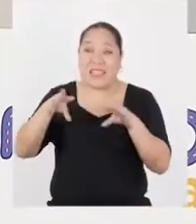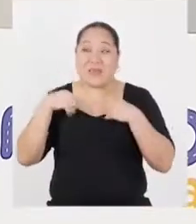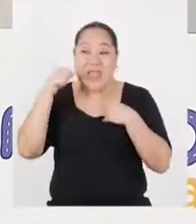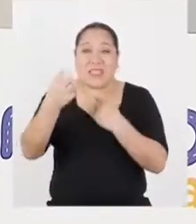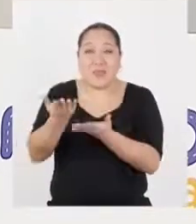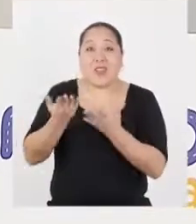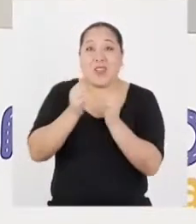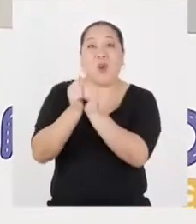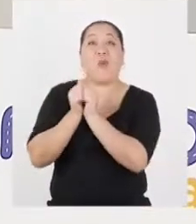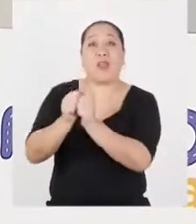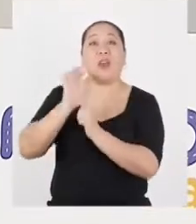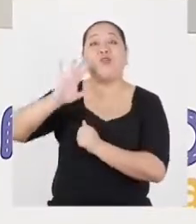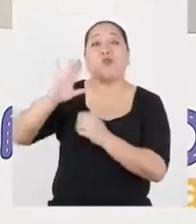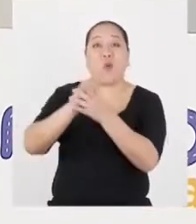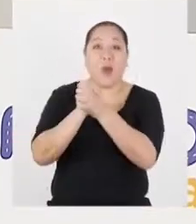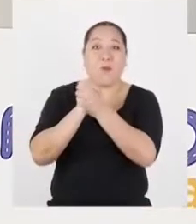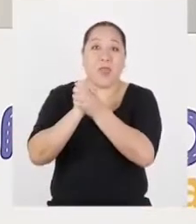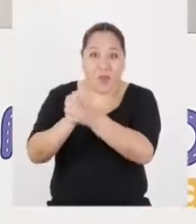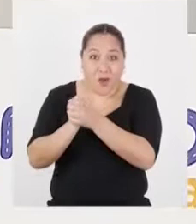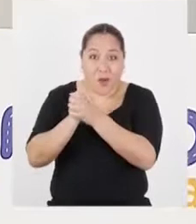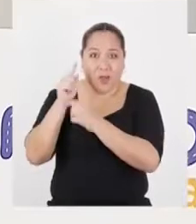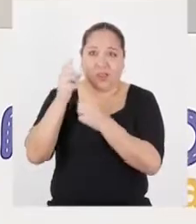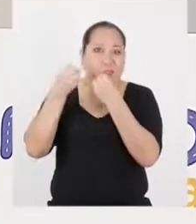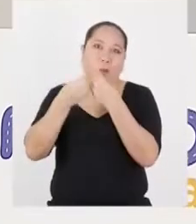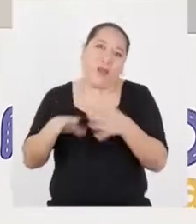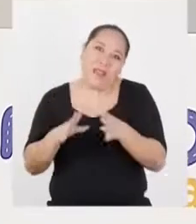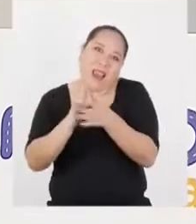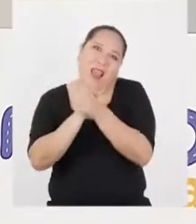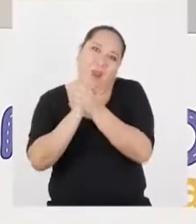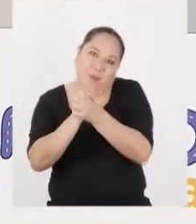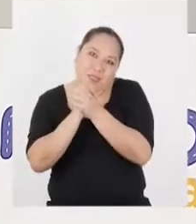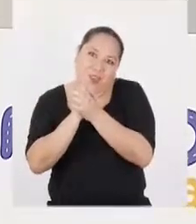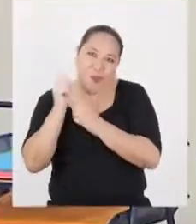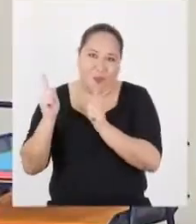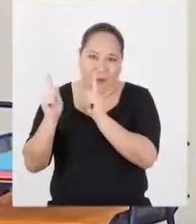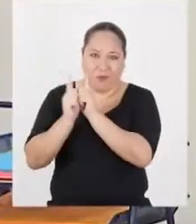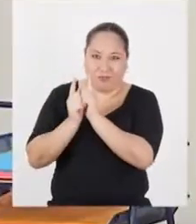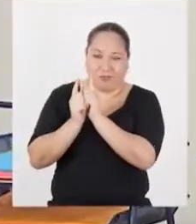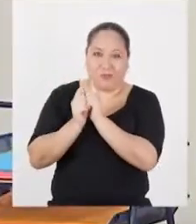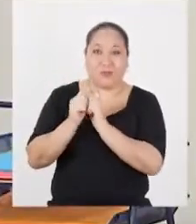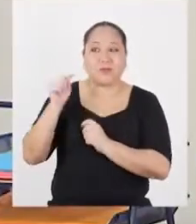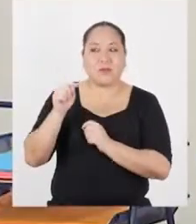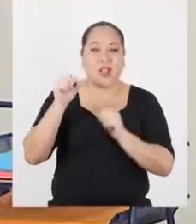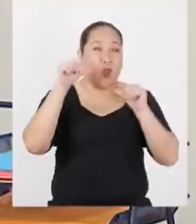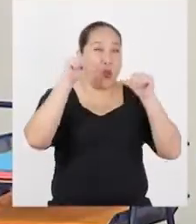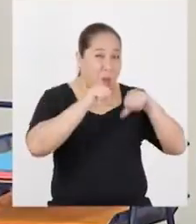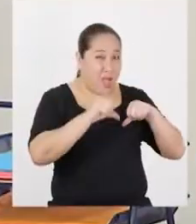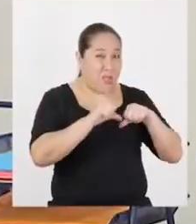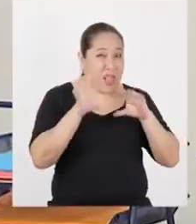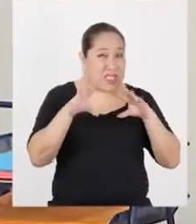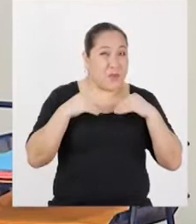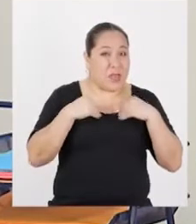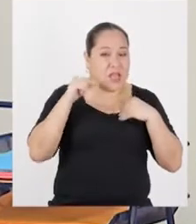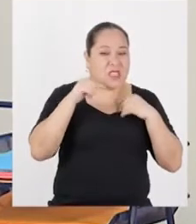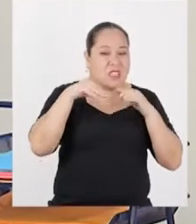esa invitación y acompañar a su amigo a la bodega es no perder la amistad de su amigo. Lo malo de aceptar esa invitación